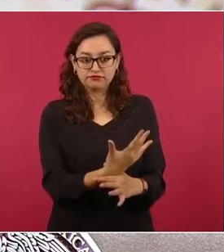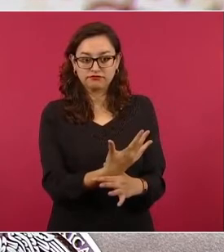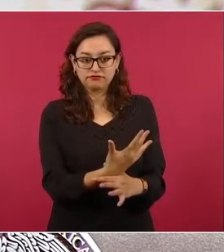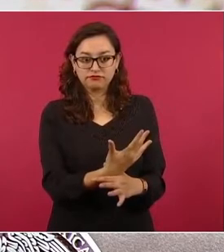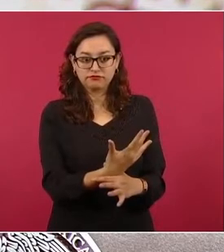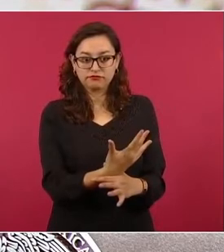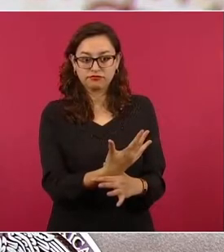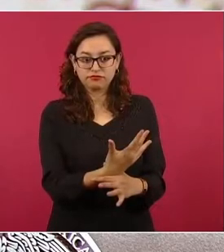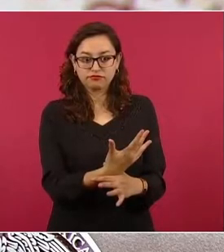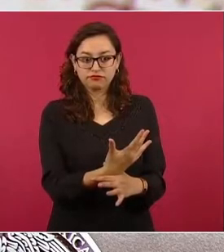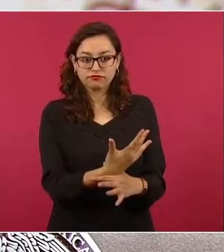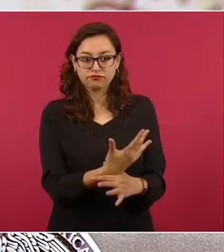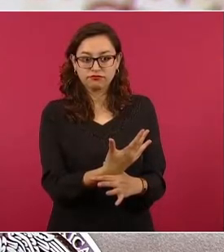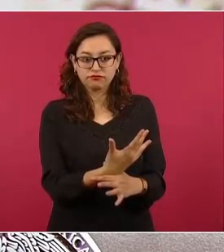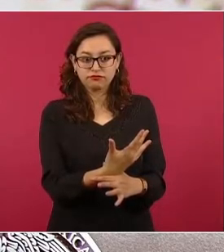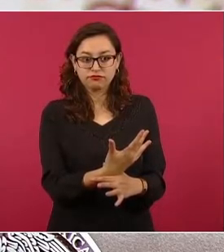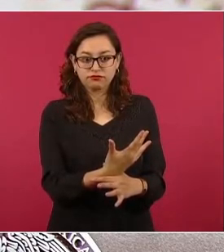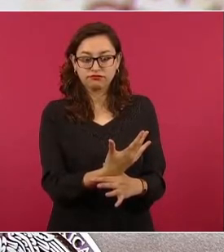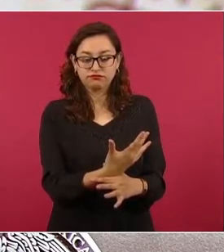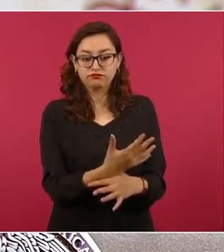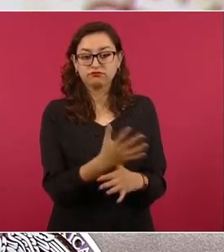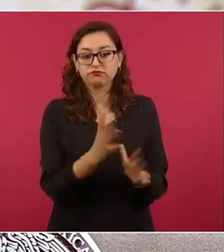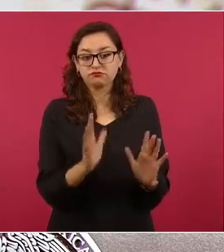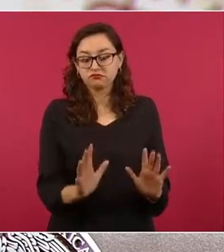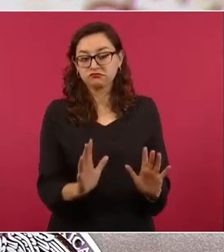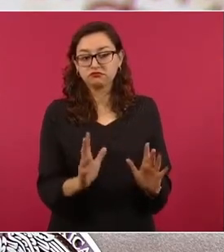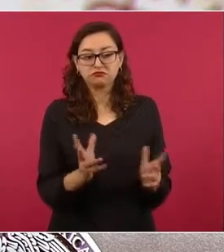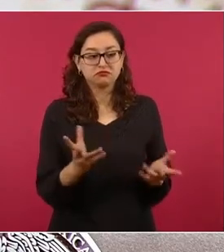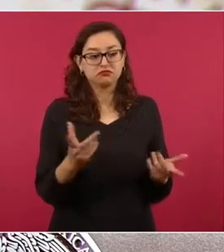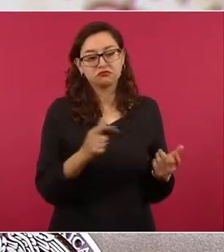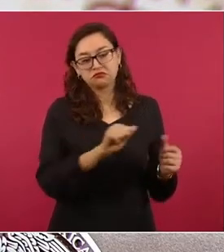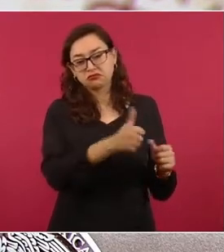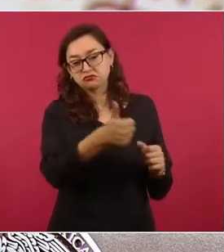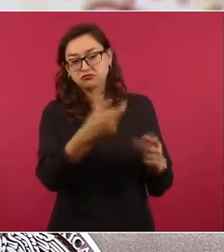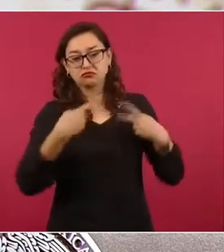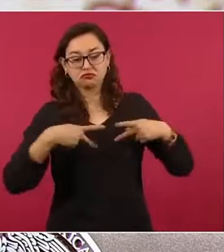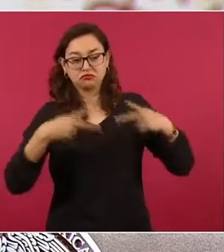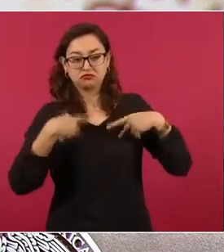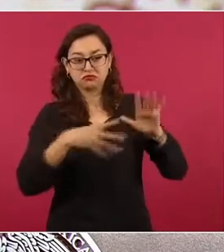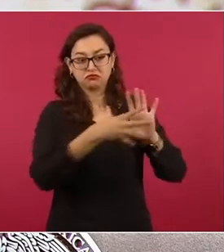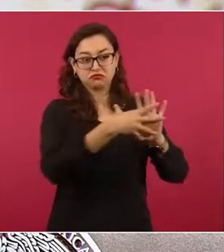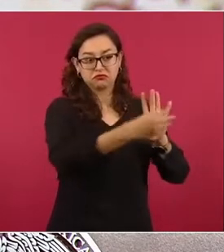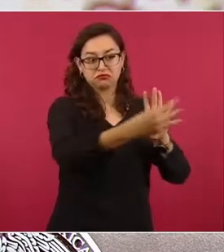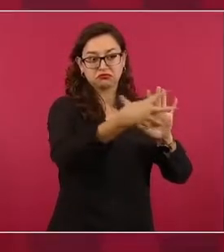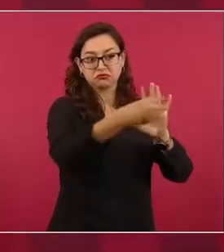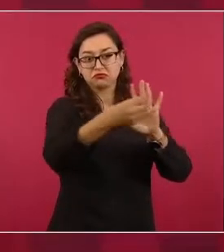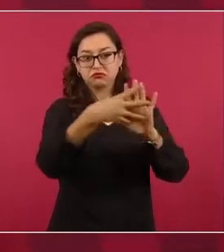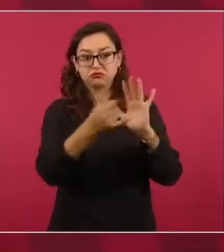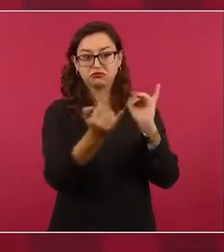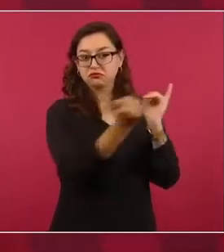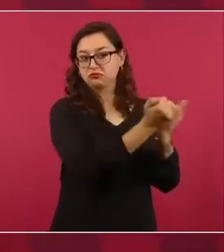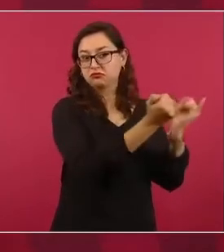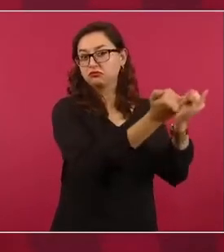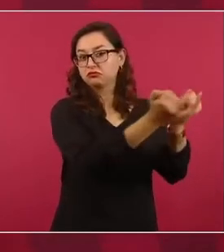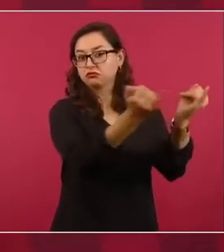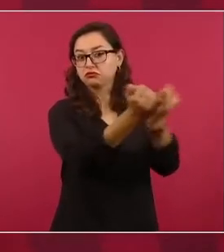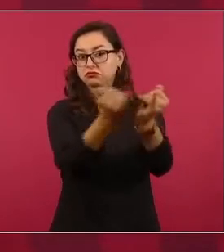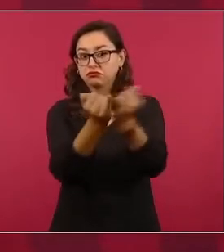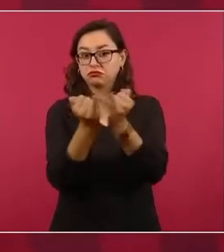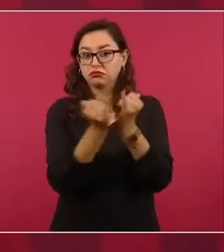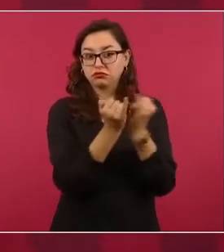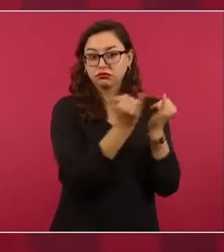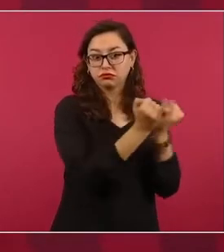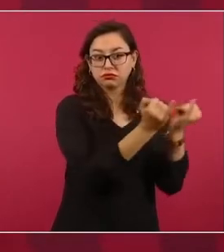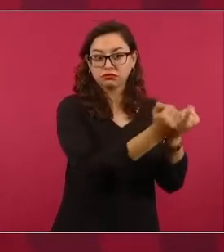ha sido seguida por muchos comentaristas, medios de comunicación y ONGs y pues esto